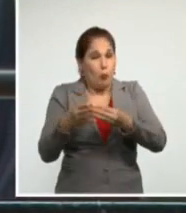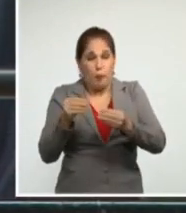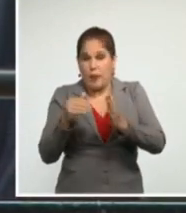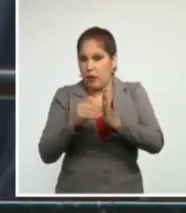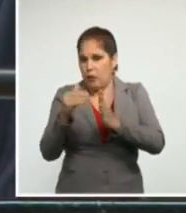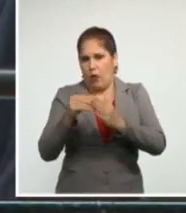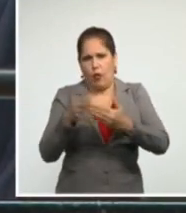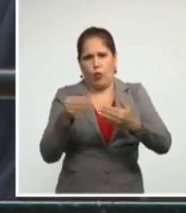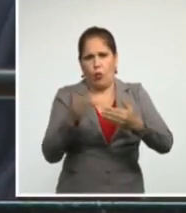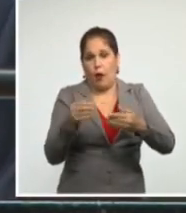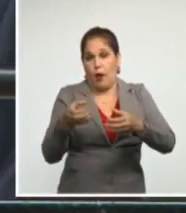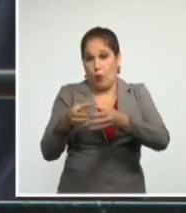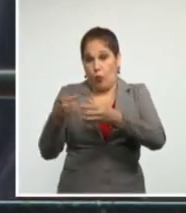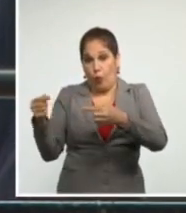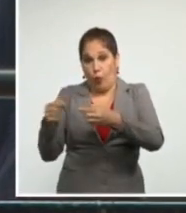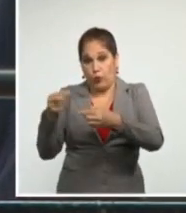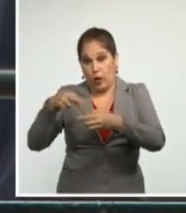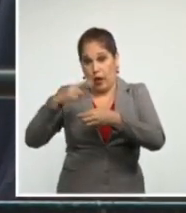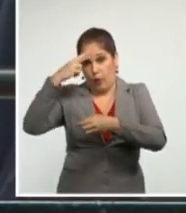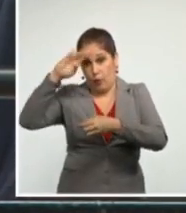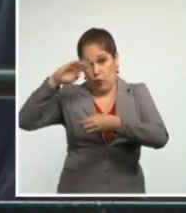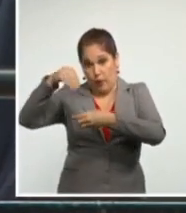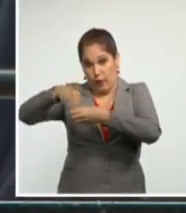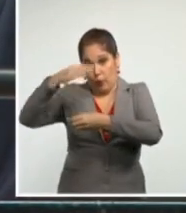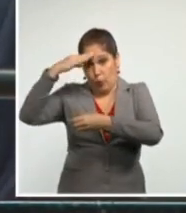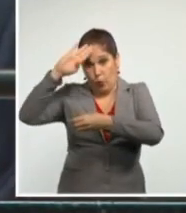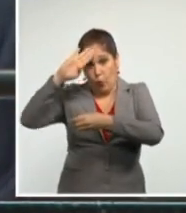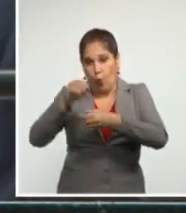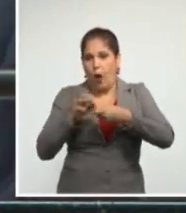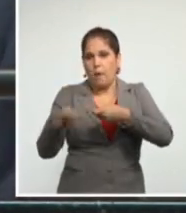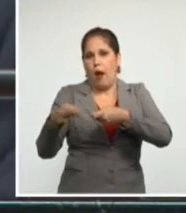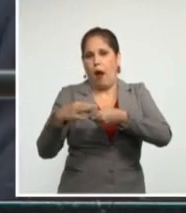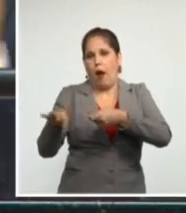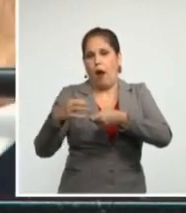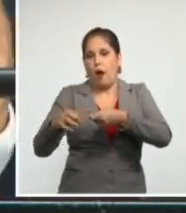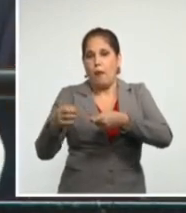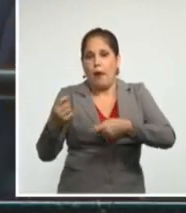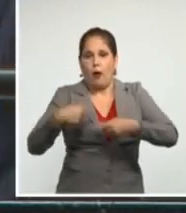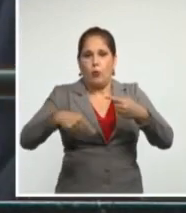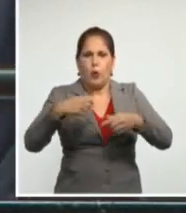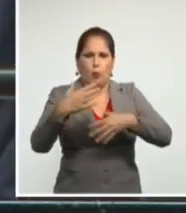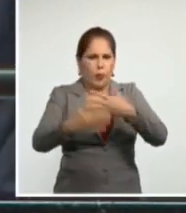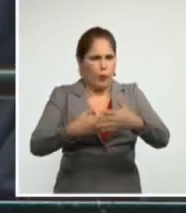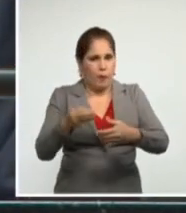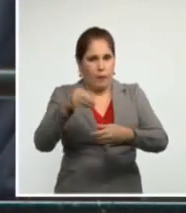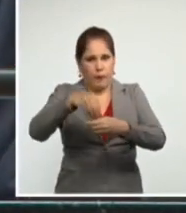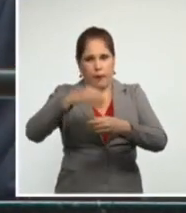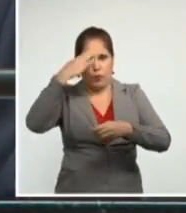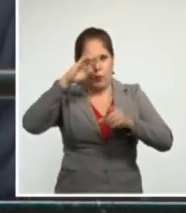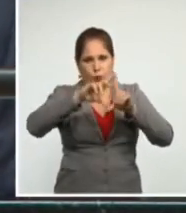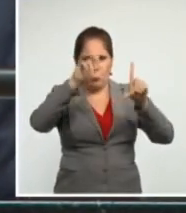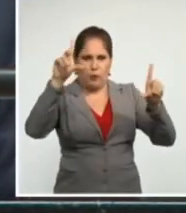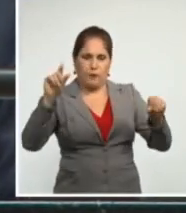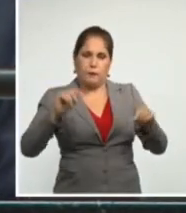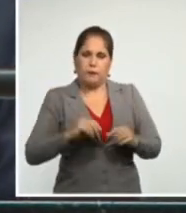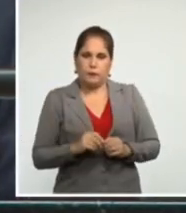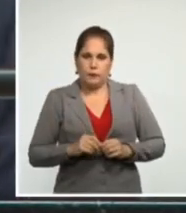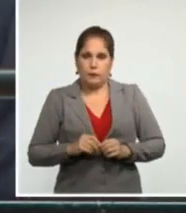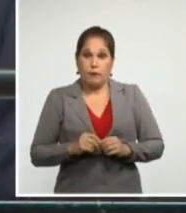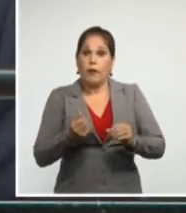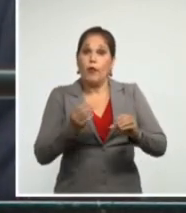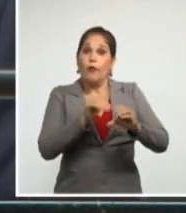de dólares del presupuesto federal y sumas adicionales de fondos